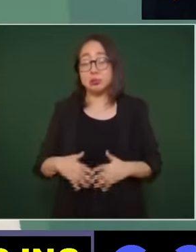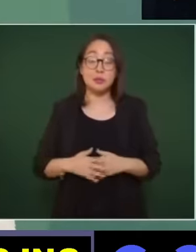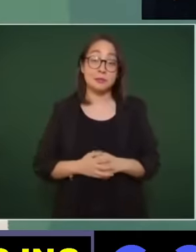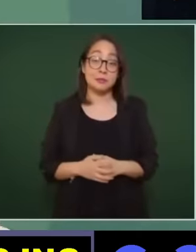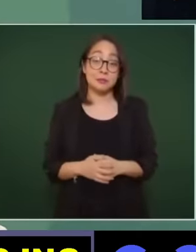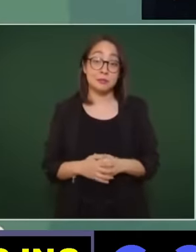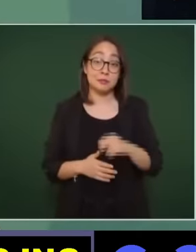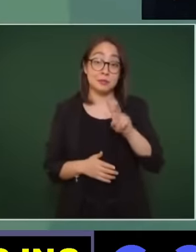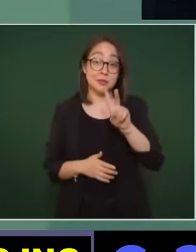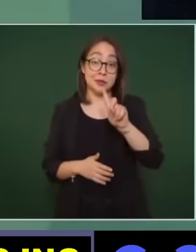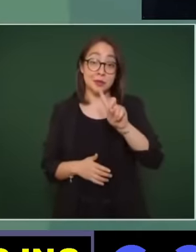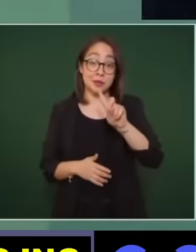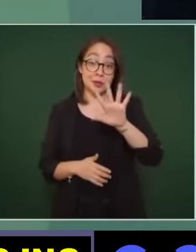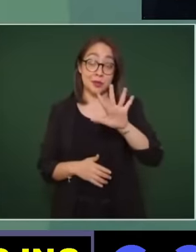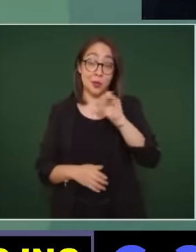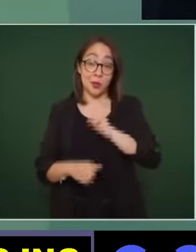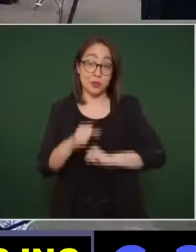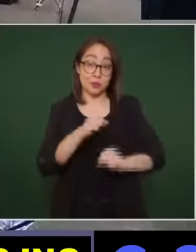35 años